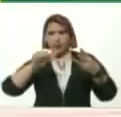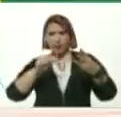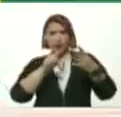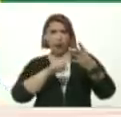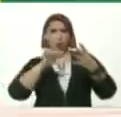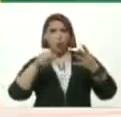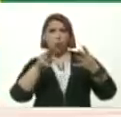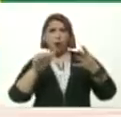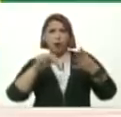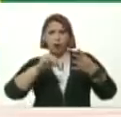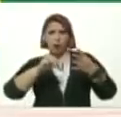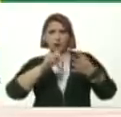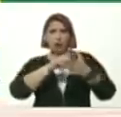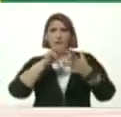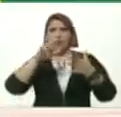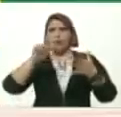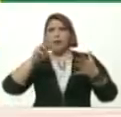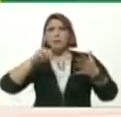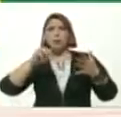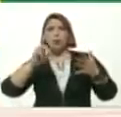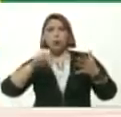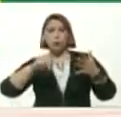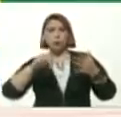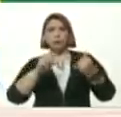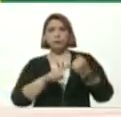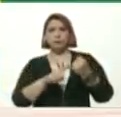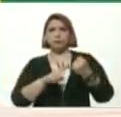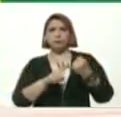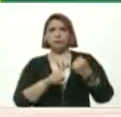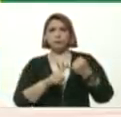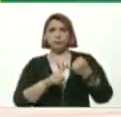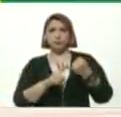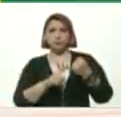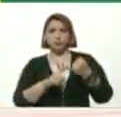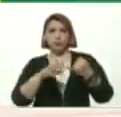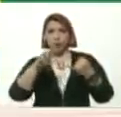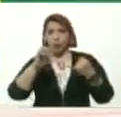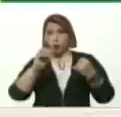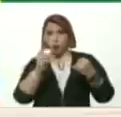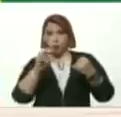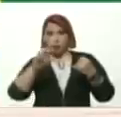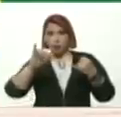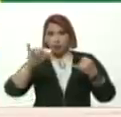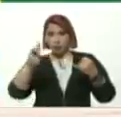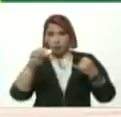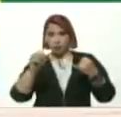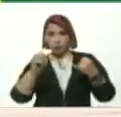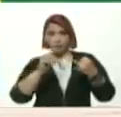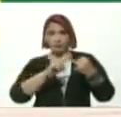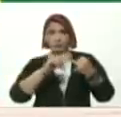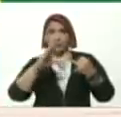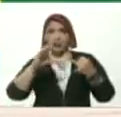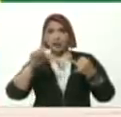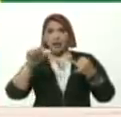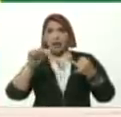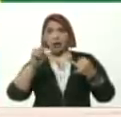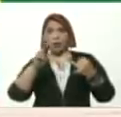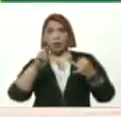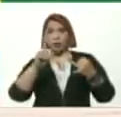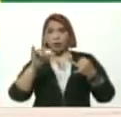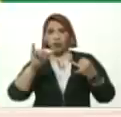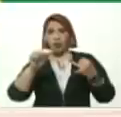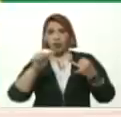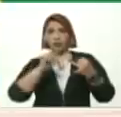González Ramón Grossfogel Rodrigo Hurtado Claudia Corol Eduardo